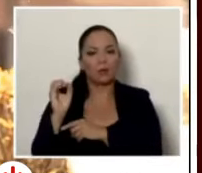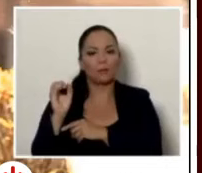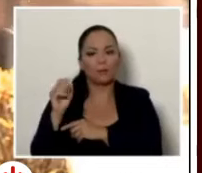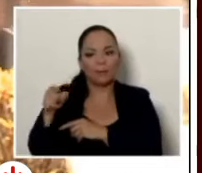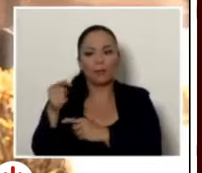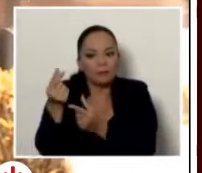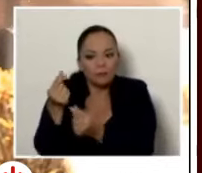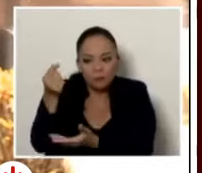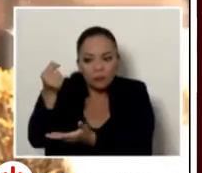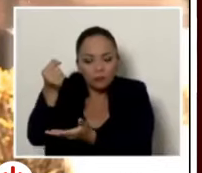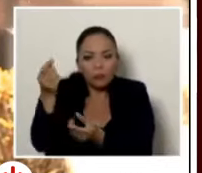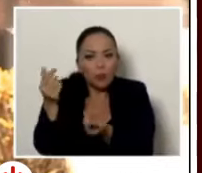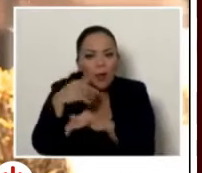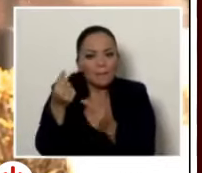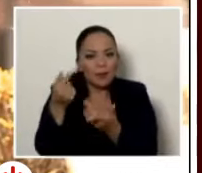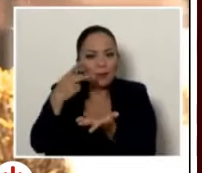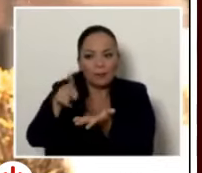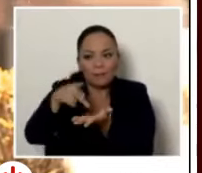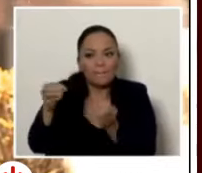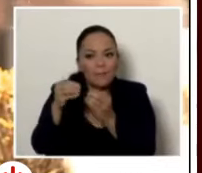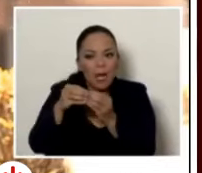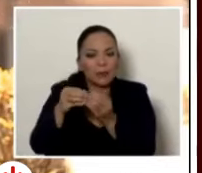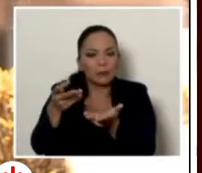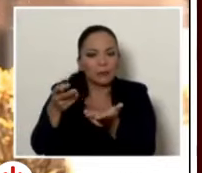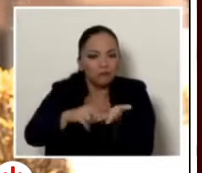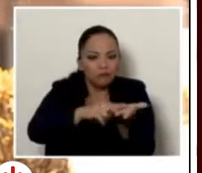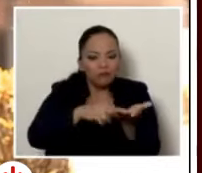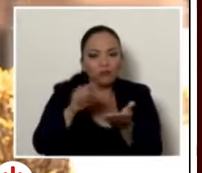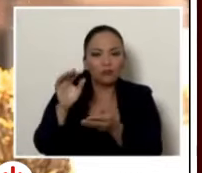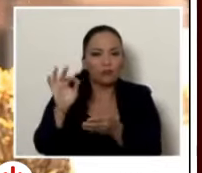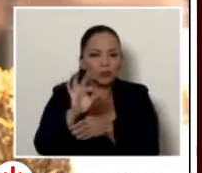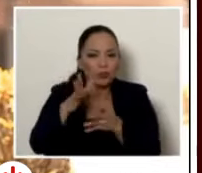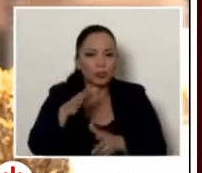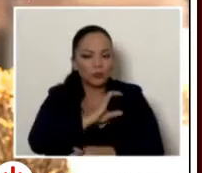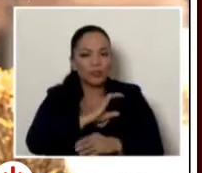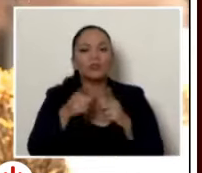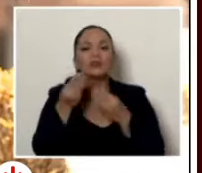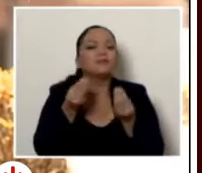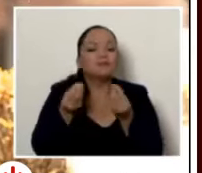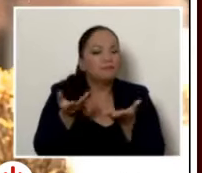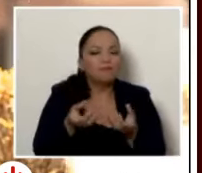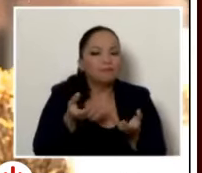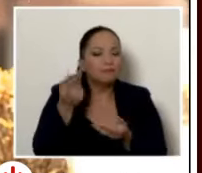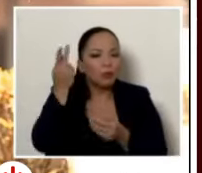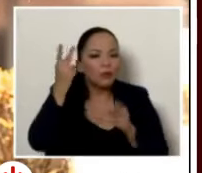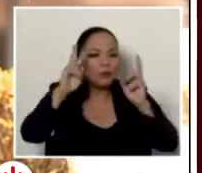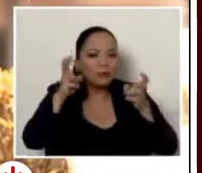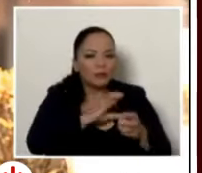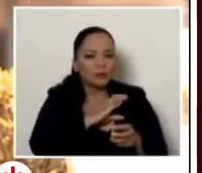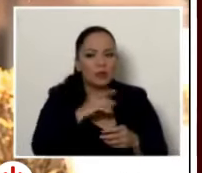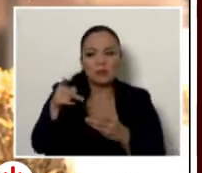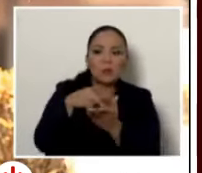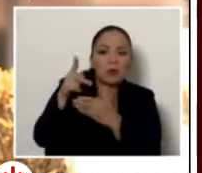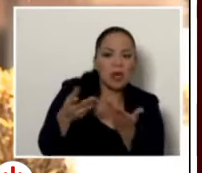creación de esas más plazas para policía entonces qué va a pasar con la política de seguridad porque al final resultó ser un programa más un